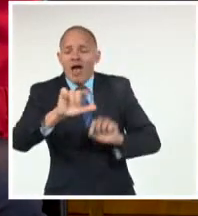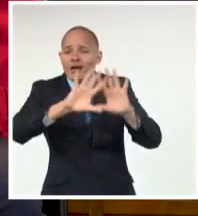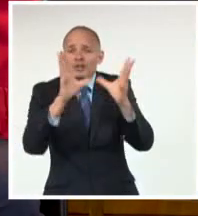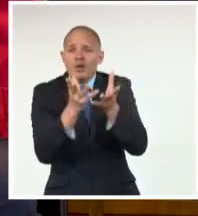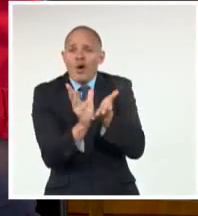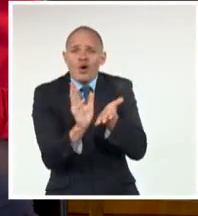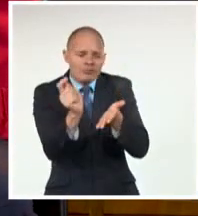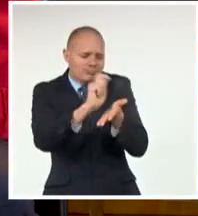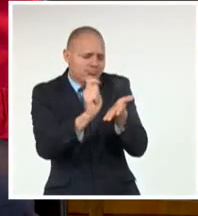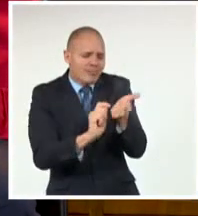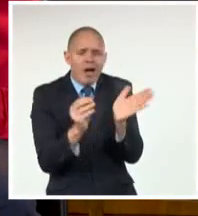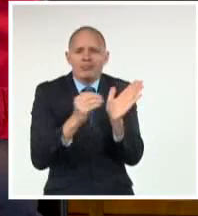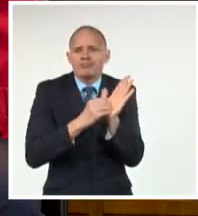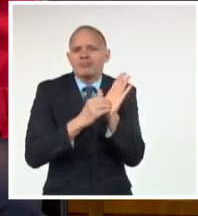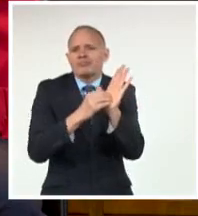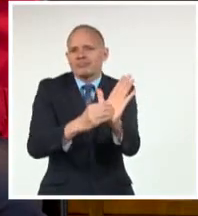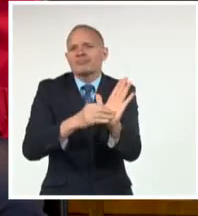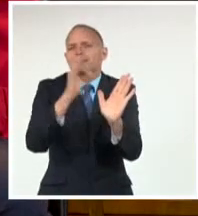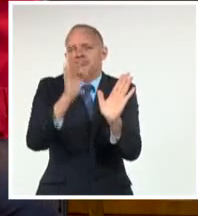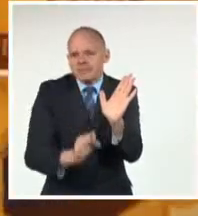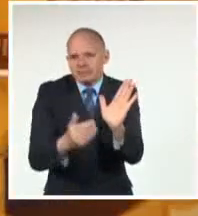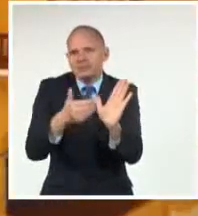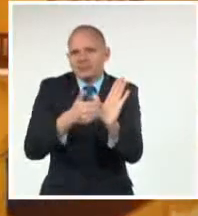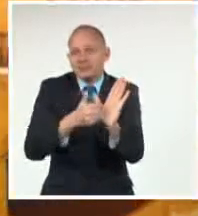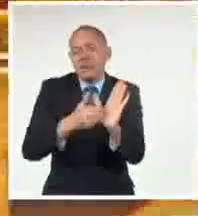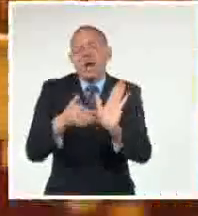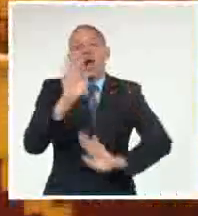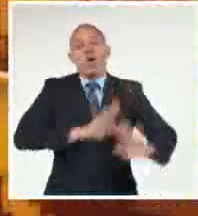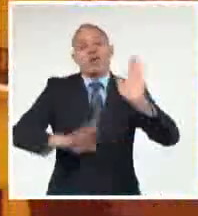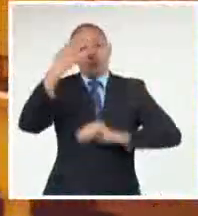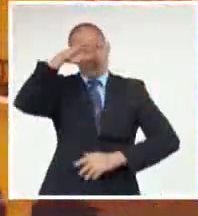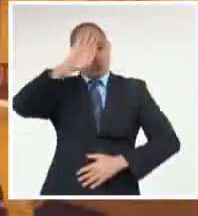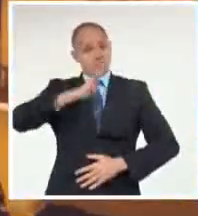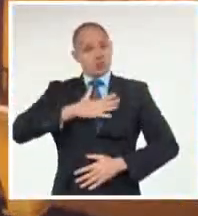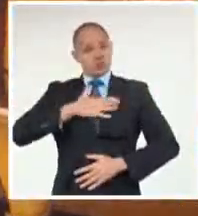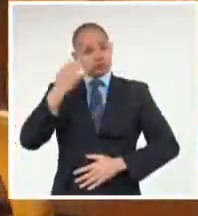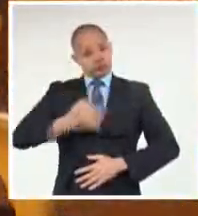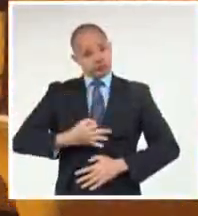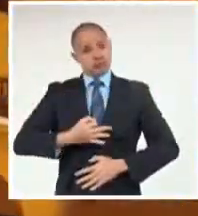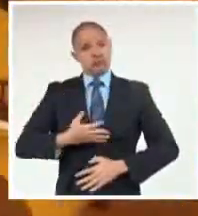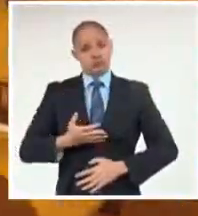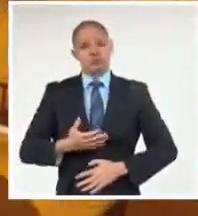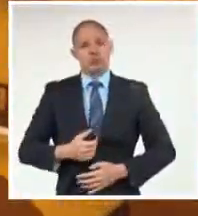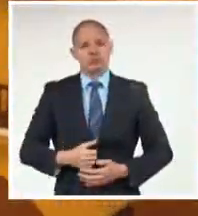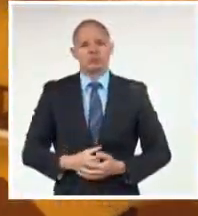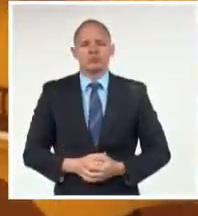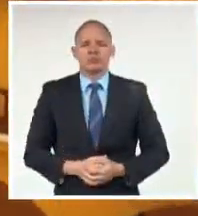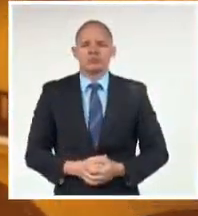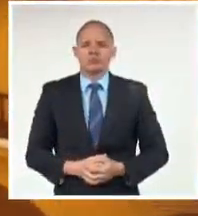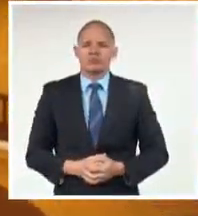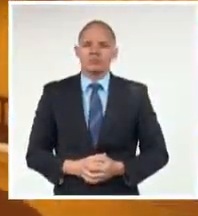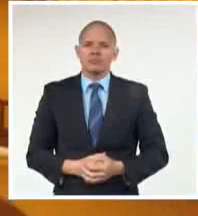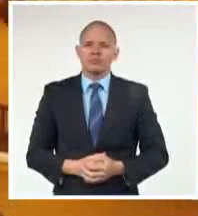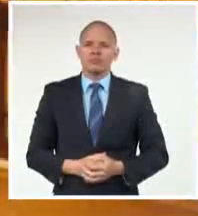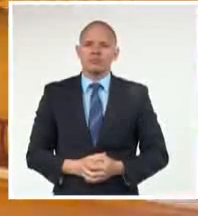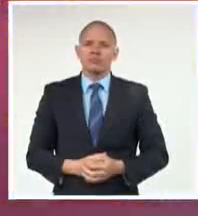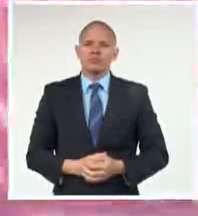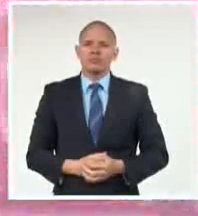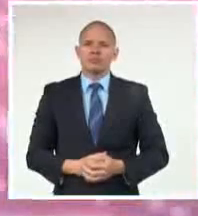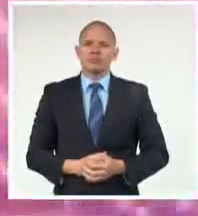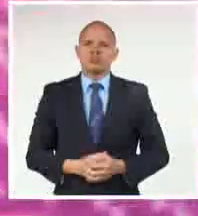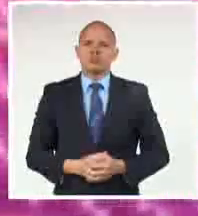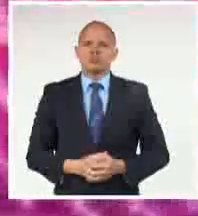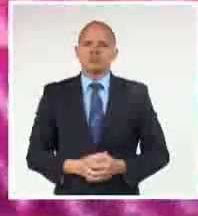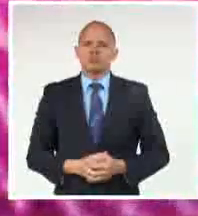Que también Los textos De la patria Porque así